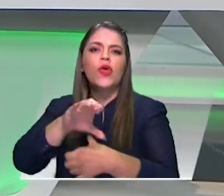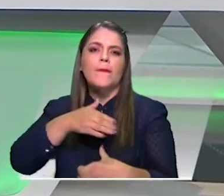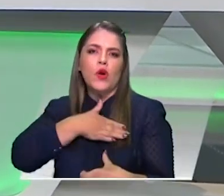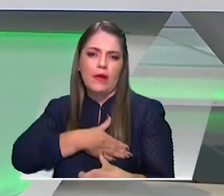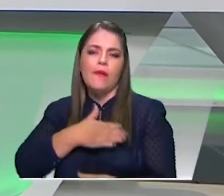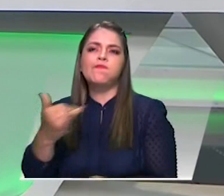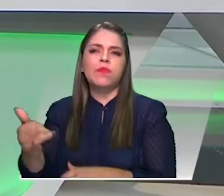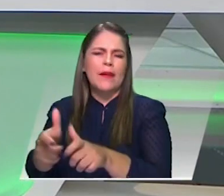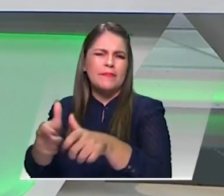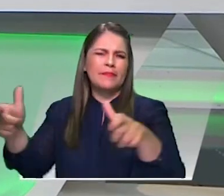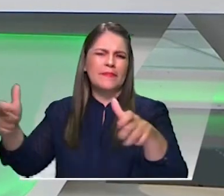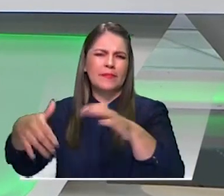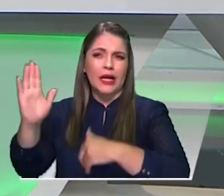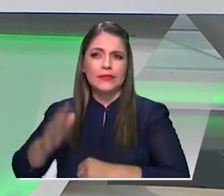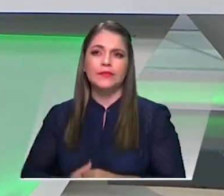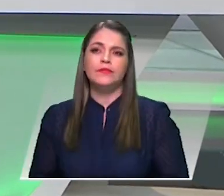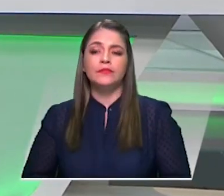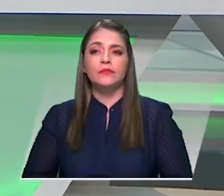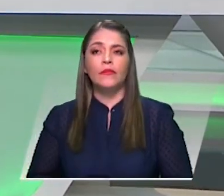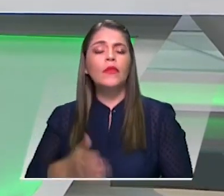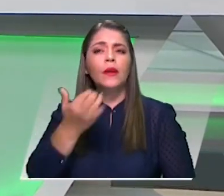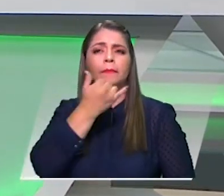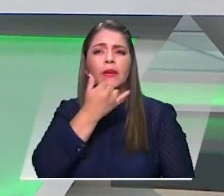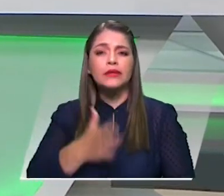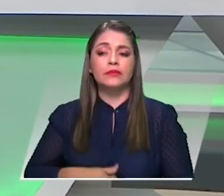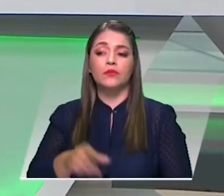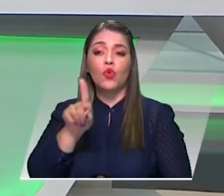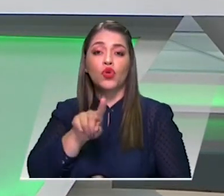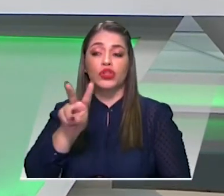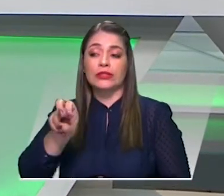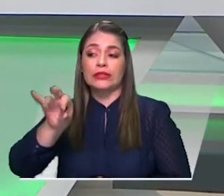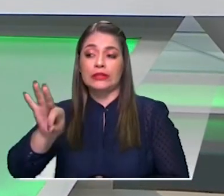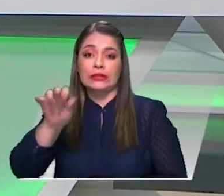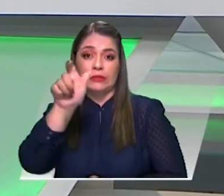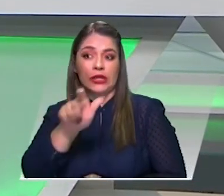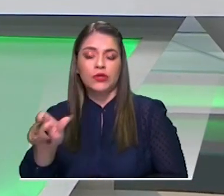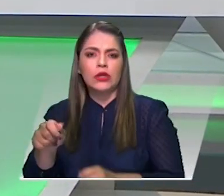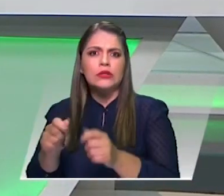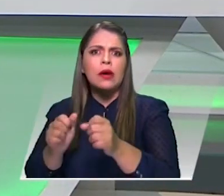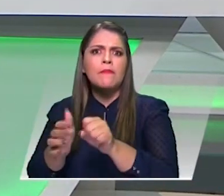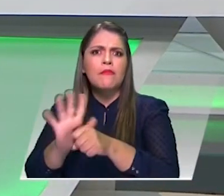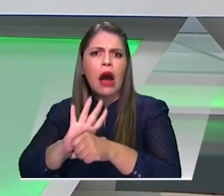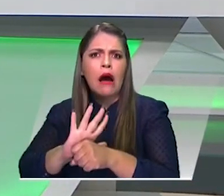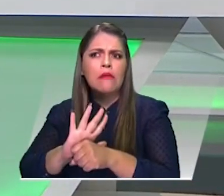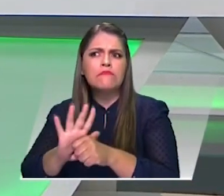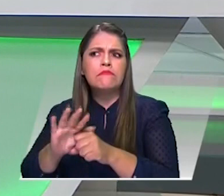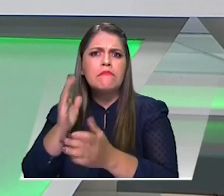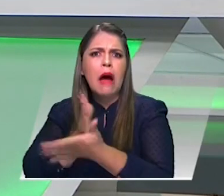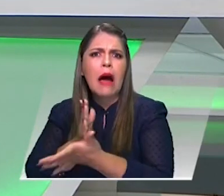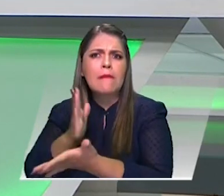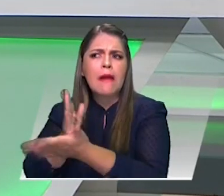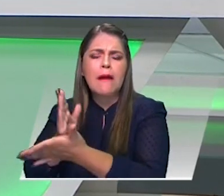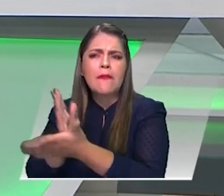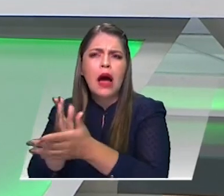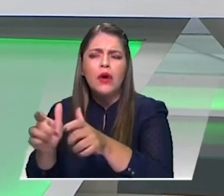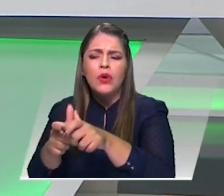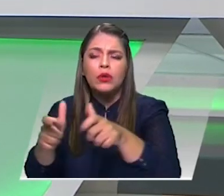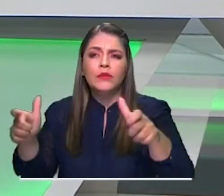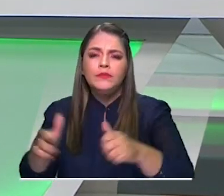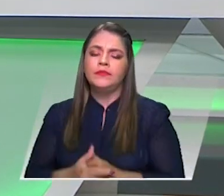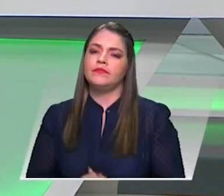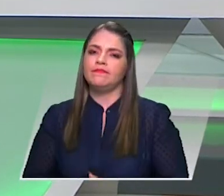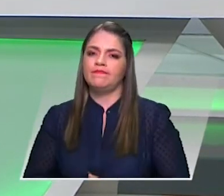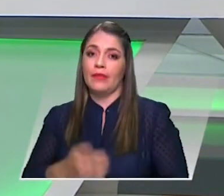Ciudad Bolívar, Linda. Luis Horacio, en esta localidad más de 173 personas han dado positivo al virus, por lo que la administración municipal